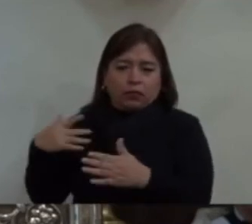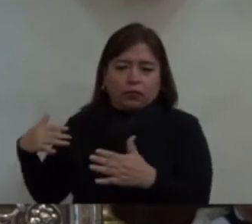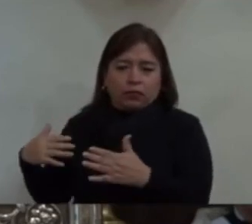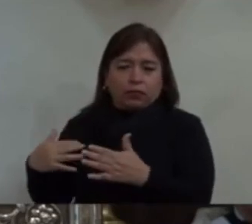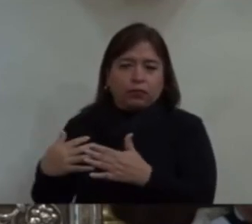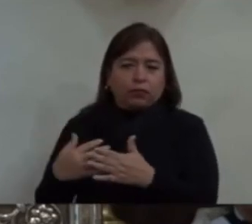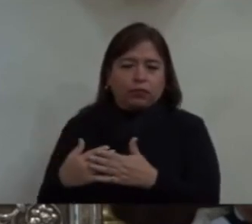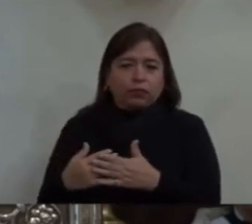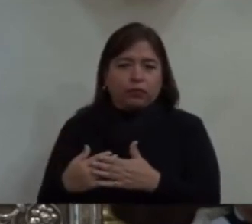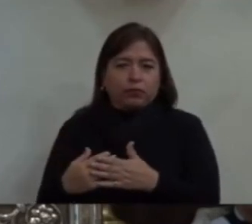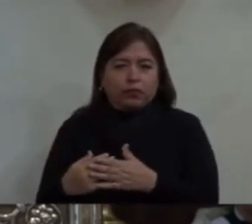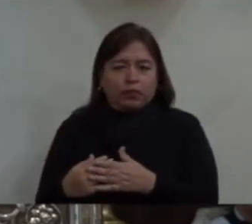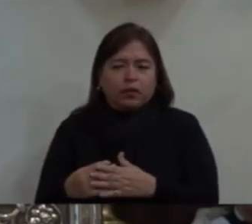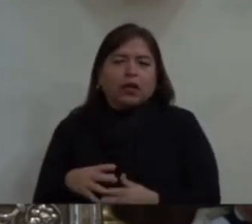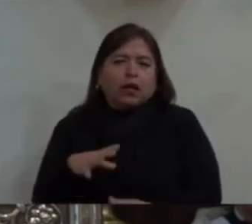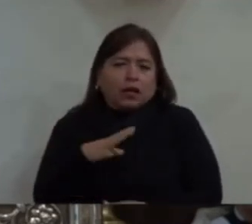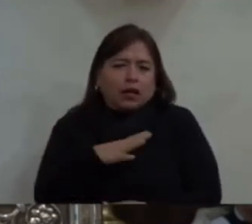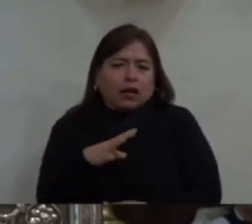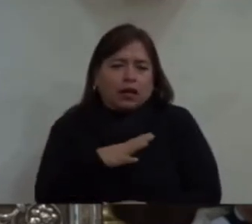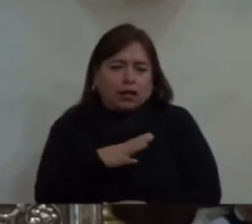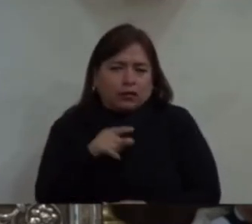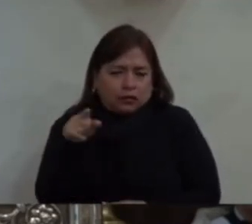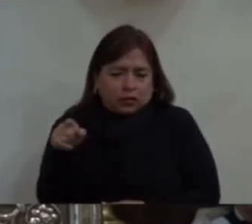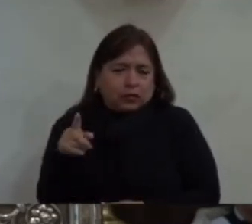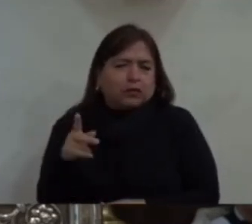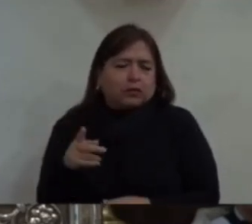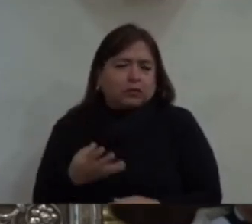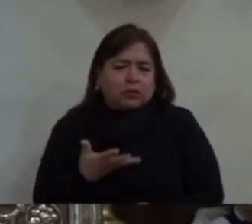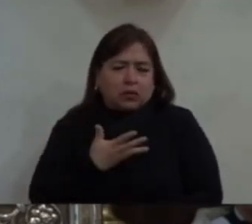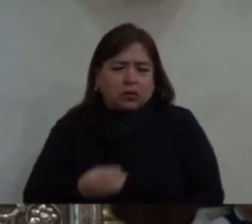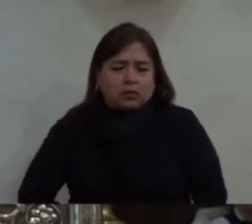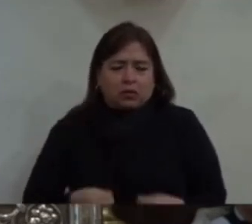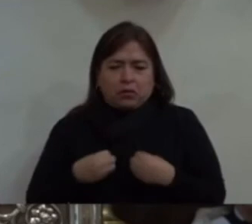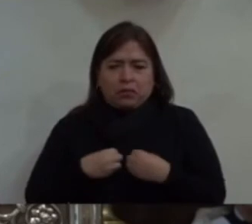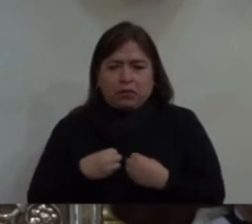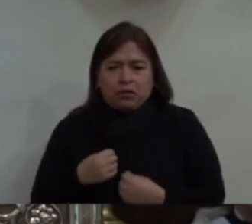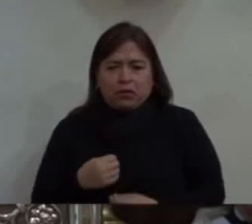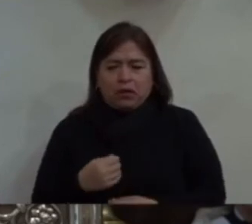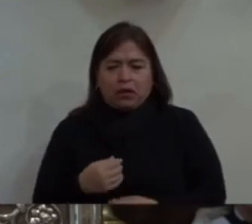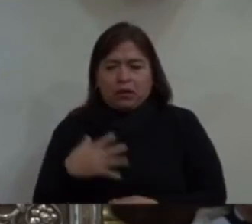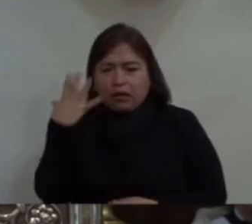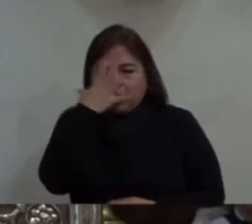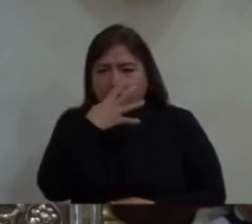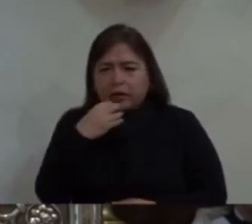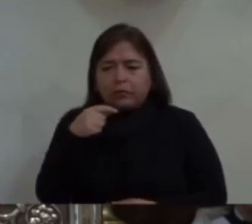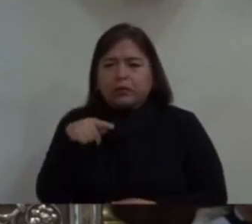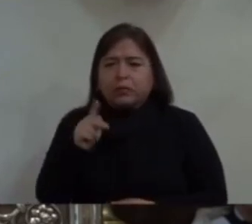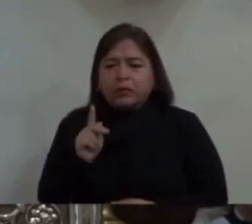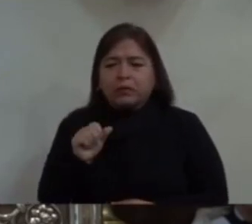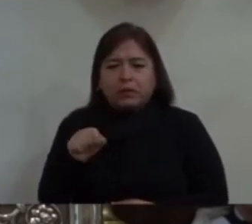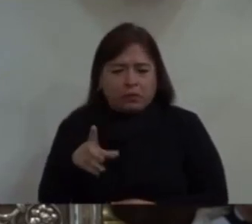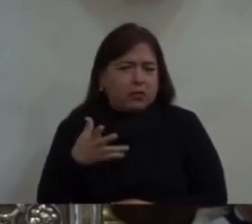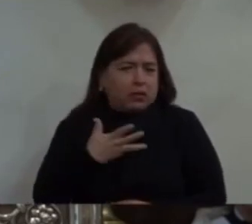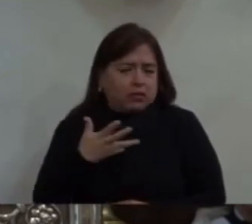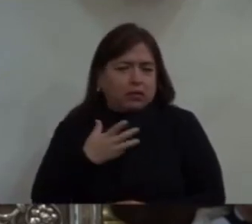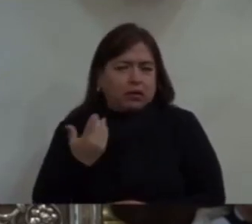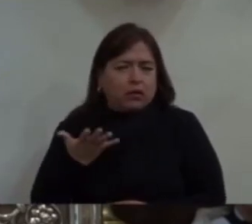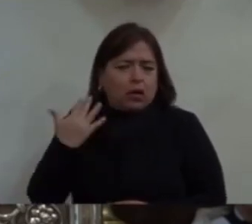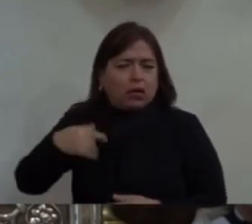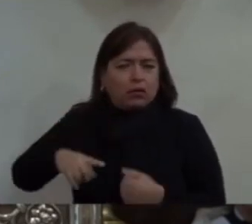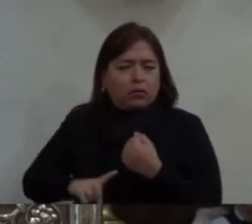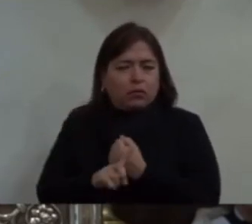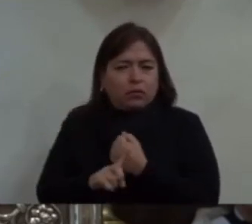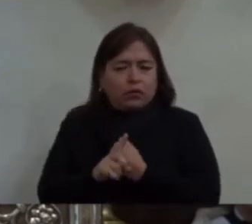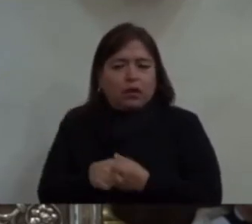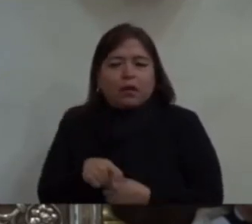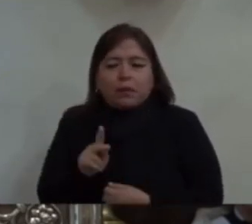historias muy bellas en tu vida, pero también de muchos problemas de cada día, Dios